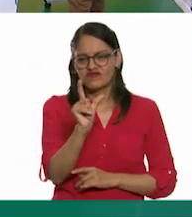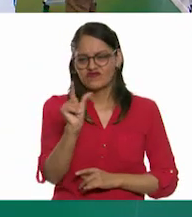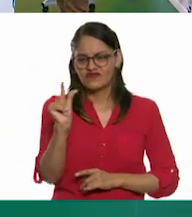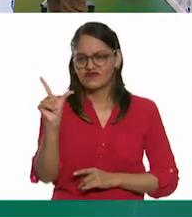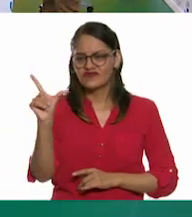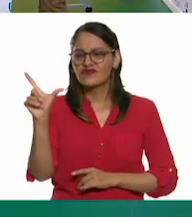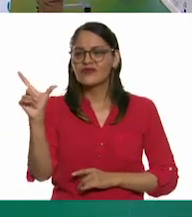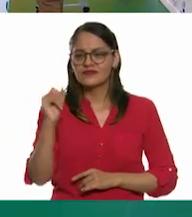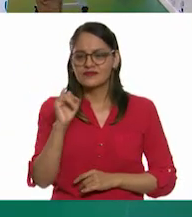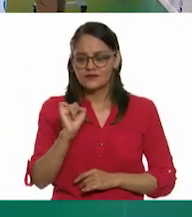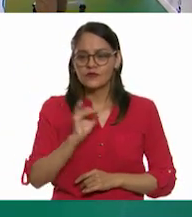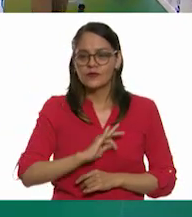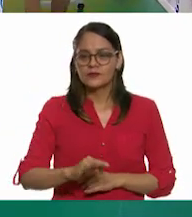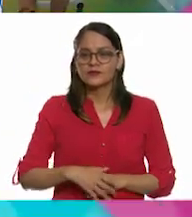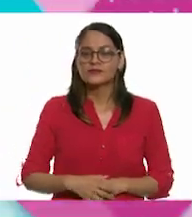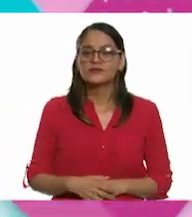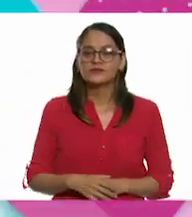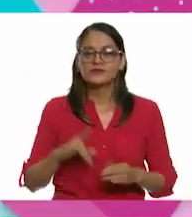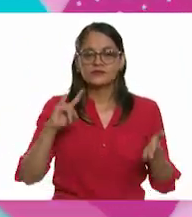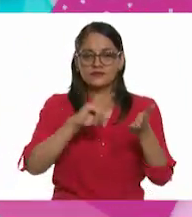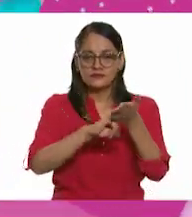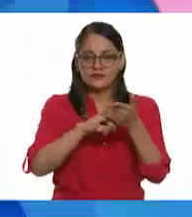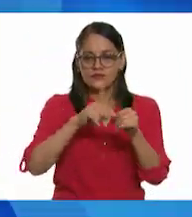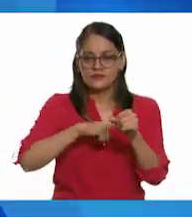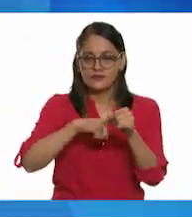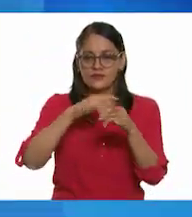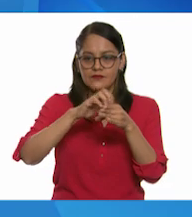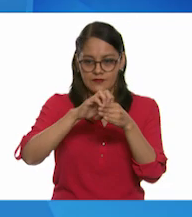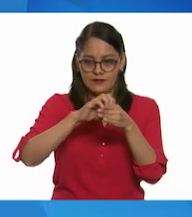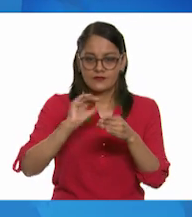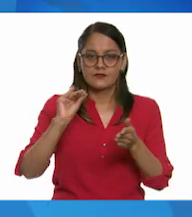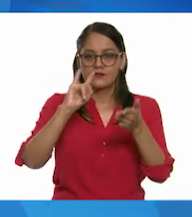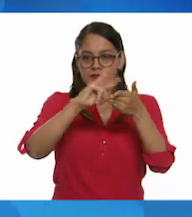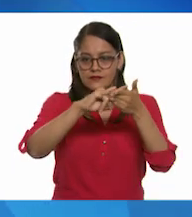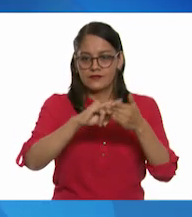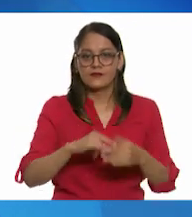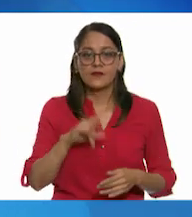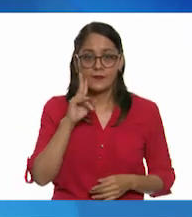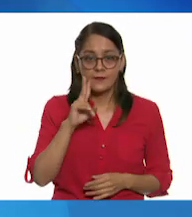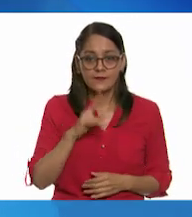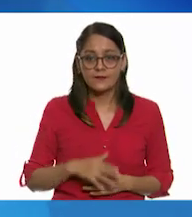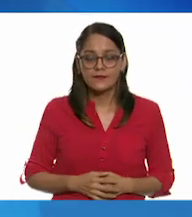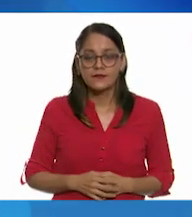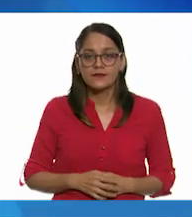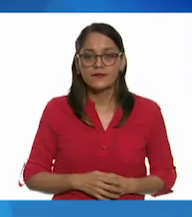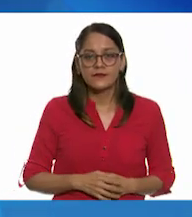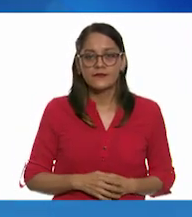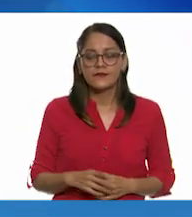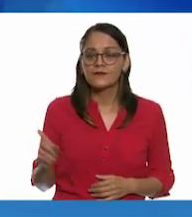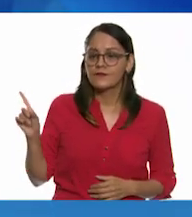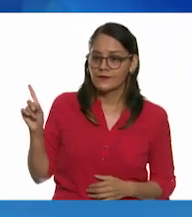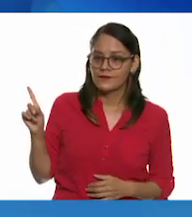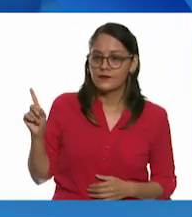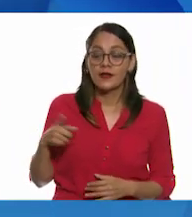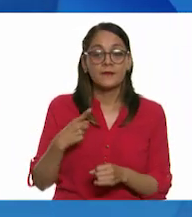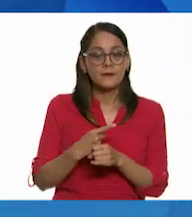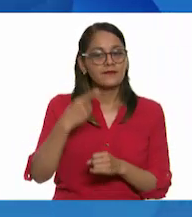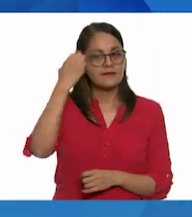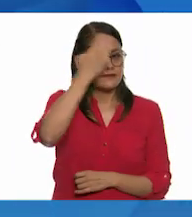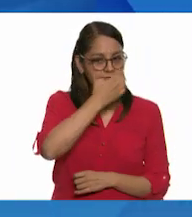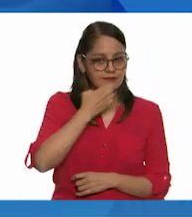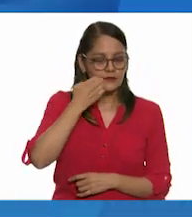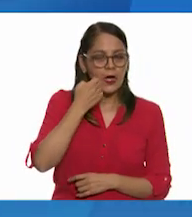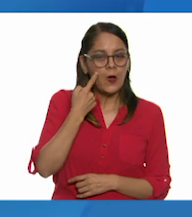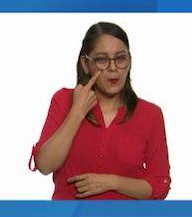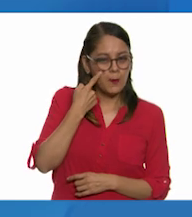Muy bien, entonces vamos a ir colocando entonces el morado. A ver, vamos a ver. Porque una cosa es la observación, ¿verdad, Rita?